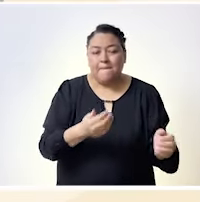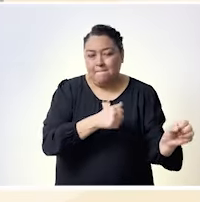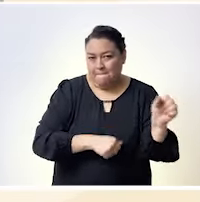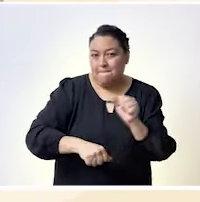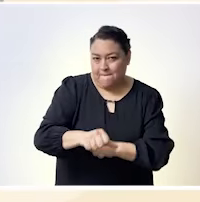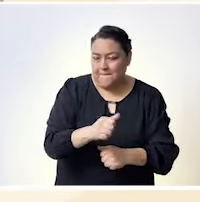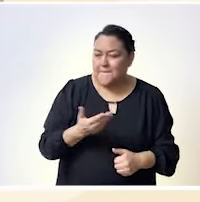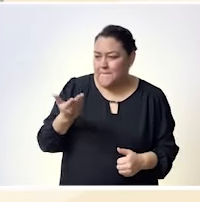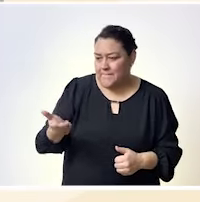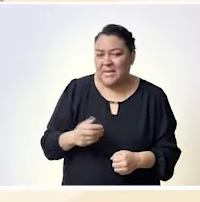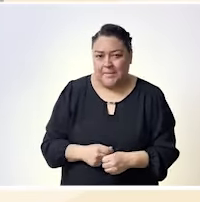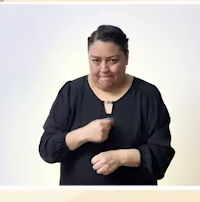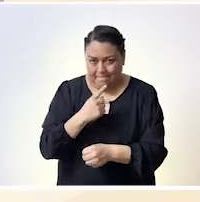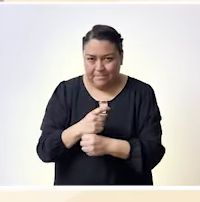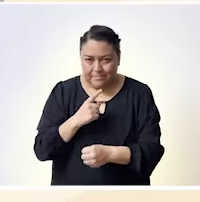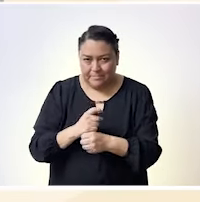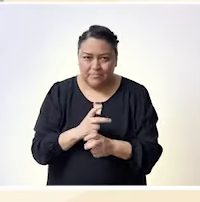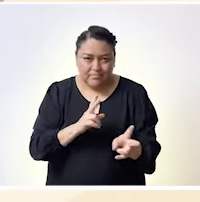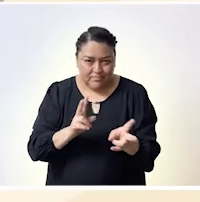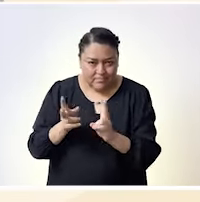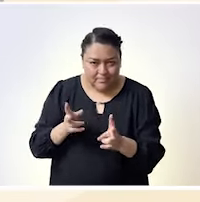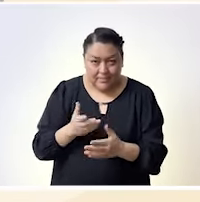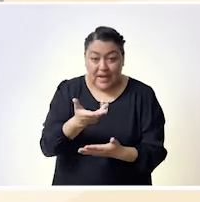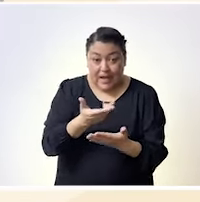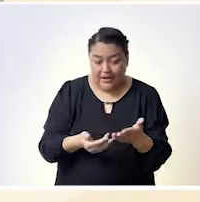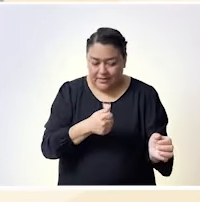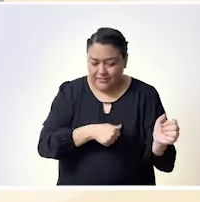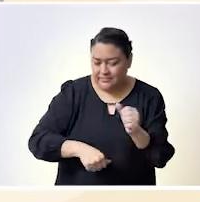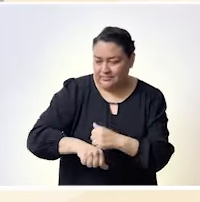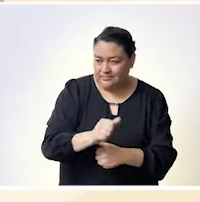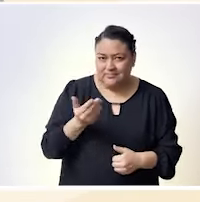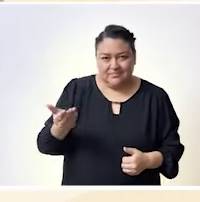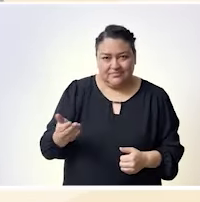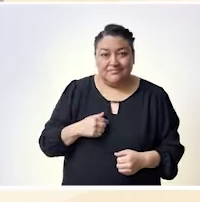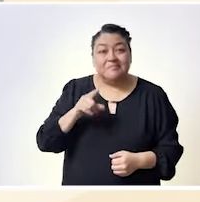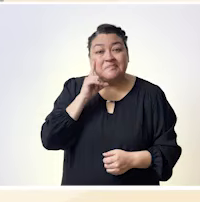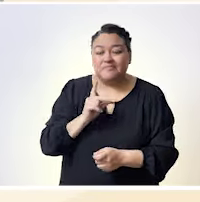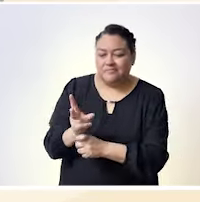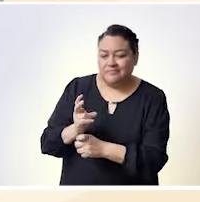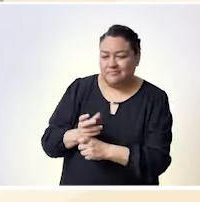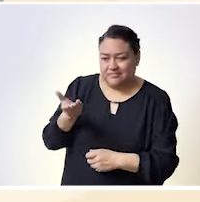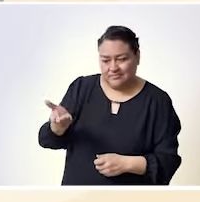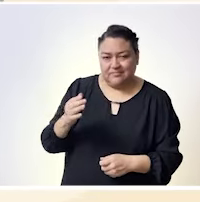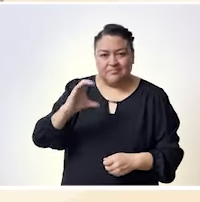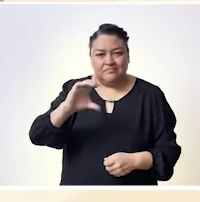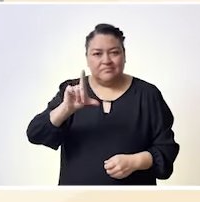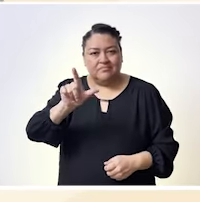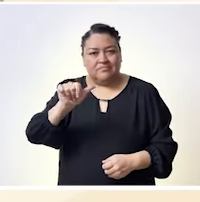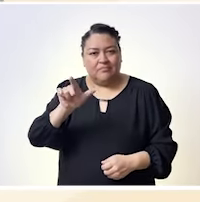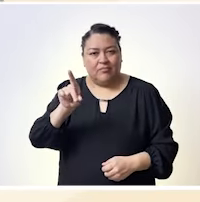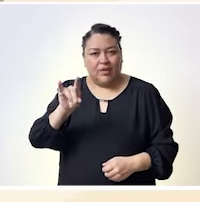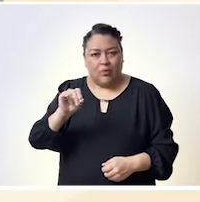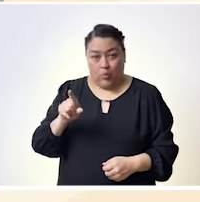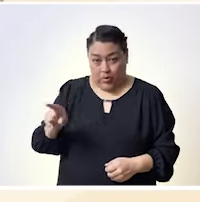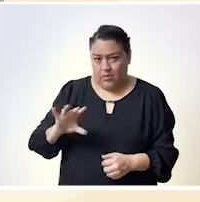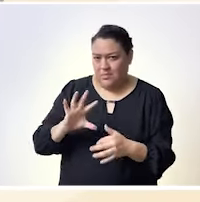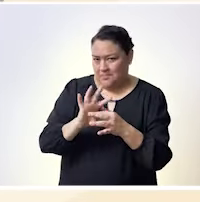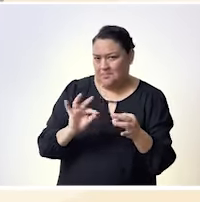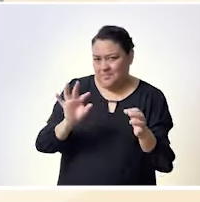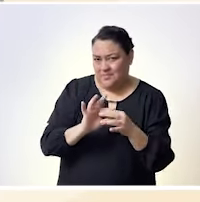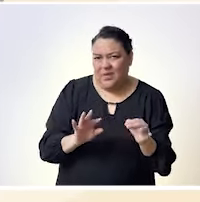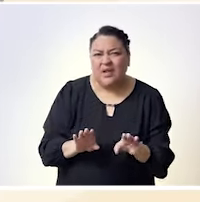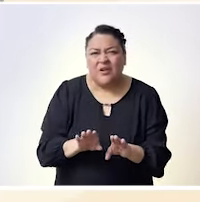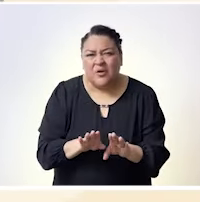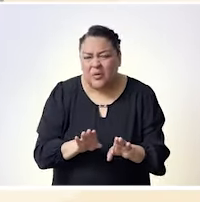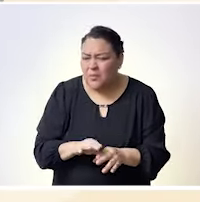compararnos? ¿por qué siempre a ver cómo esta palabra de validarnos ¿no? ¿por qué y por qué no simplemente